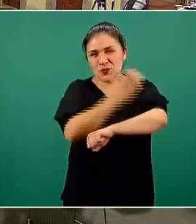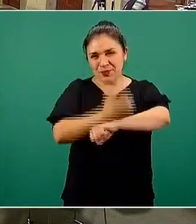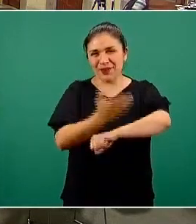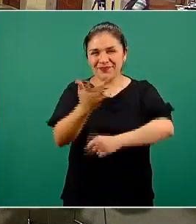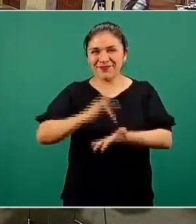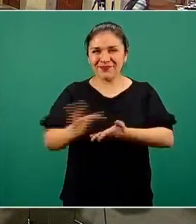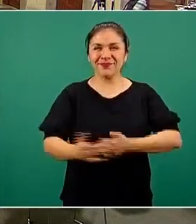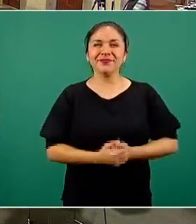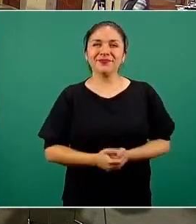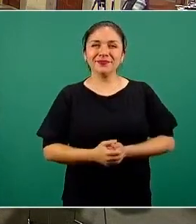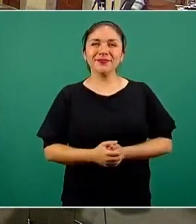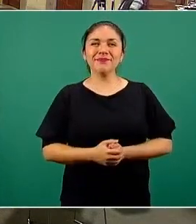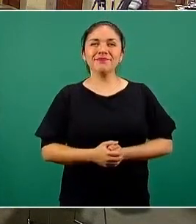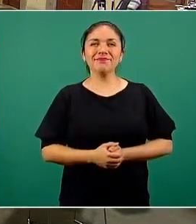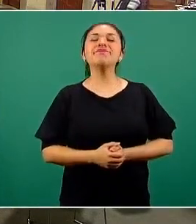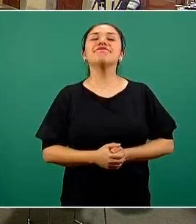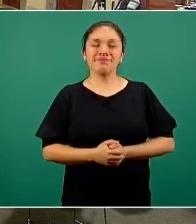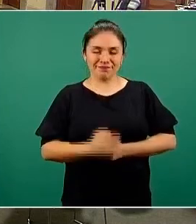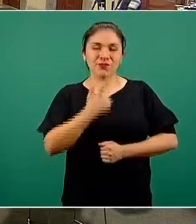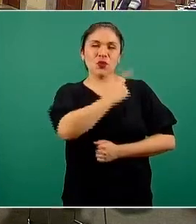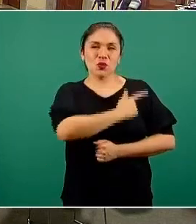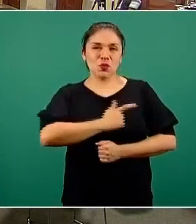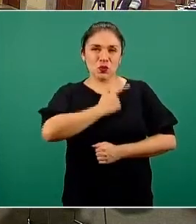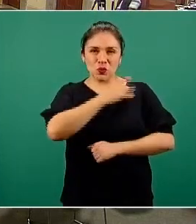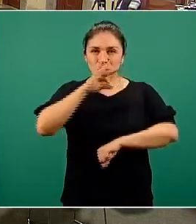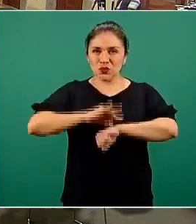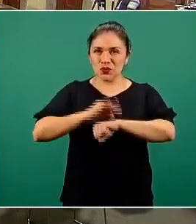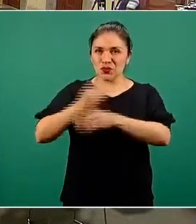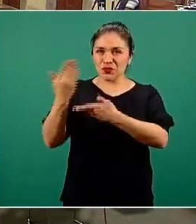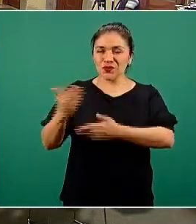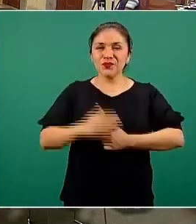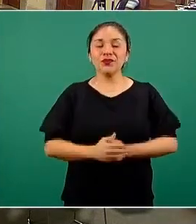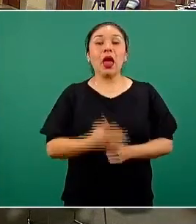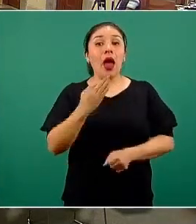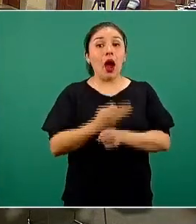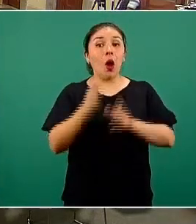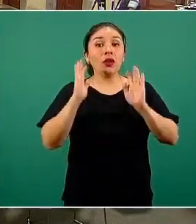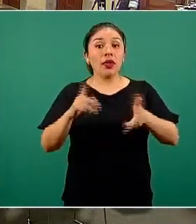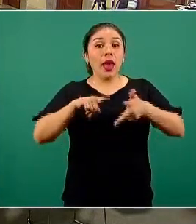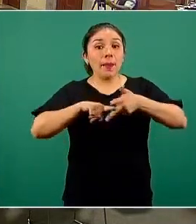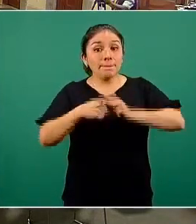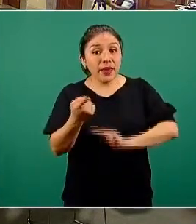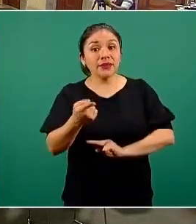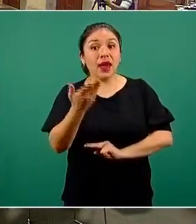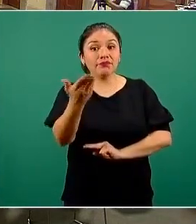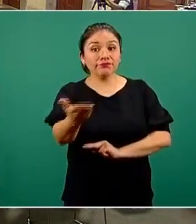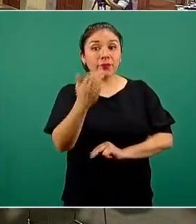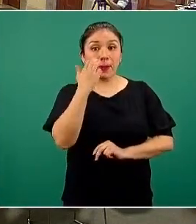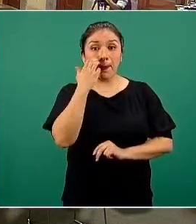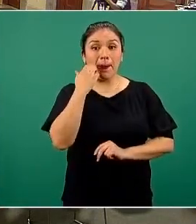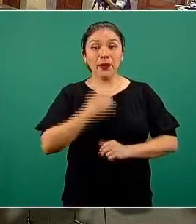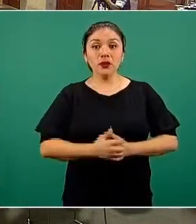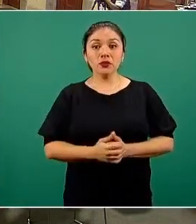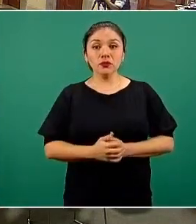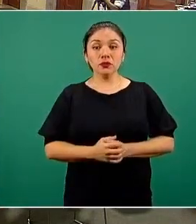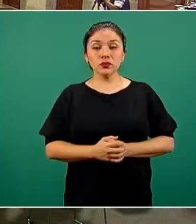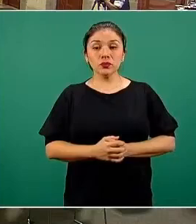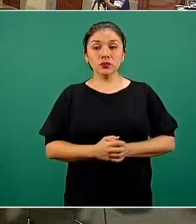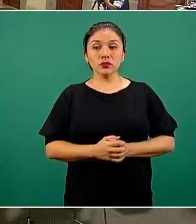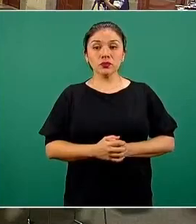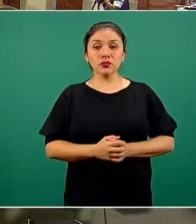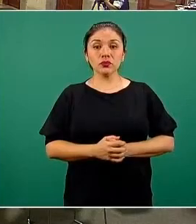Gracias. Con mucho gusto, doctor López-Gatell. Abrimos entonces, vamos a empezar de este lado, grabamos de este lado,